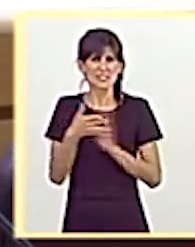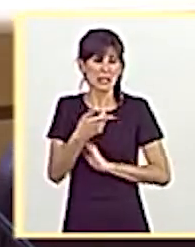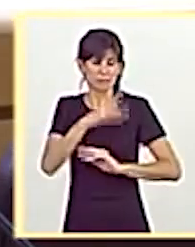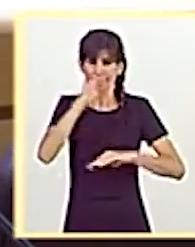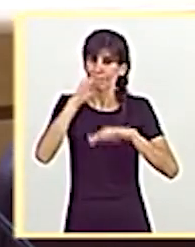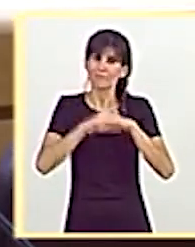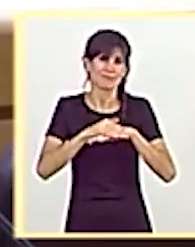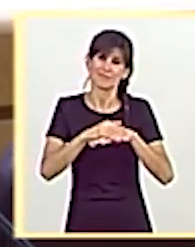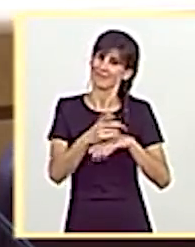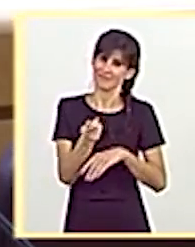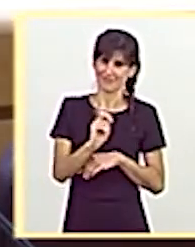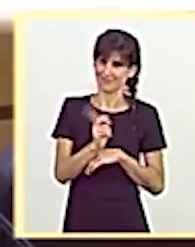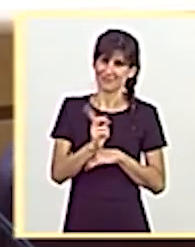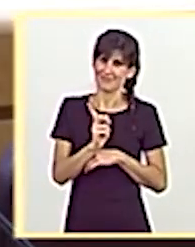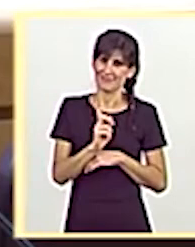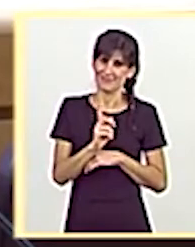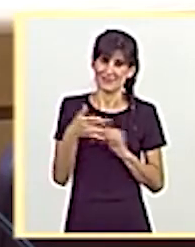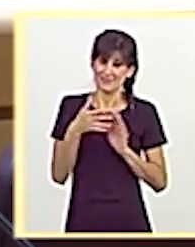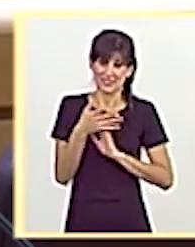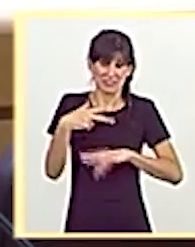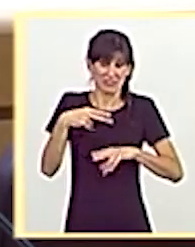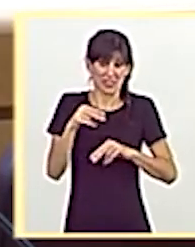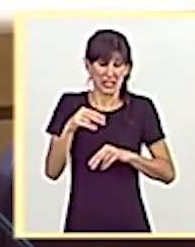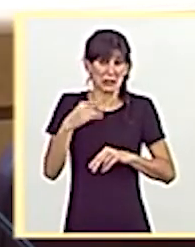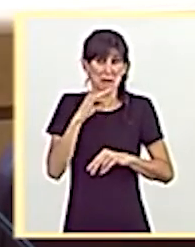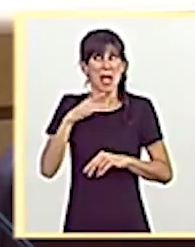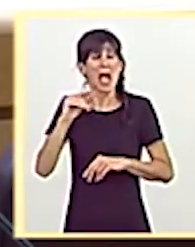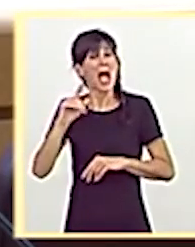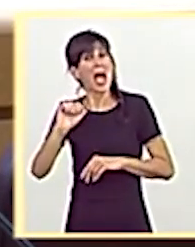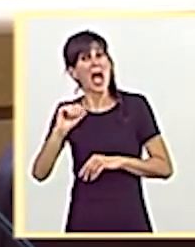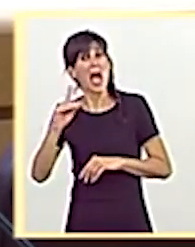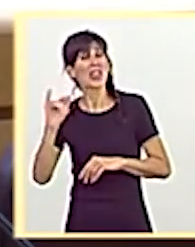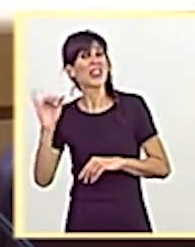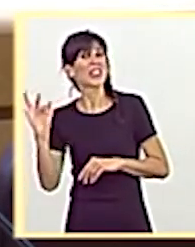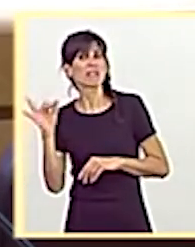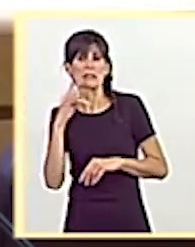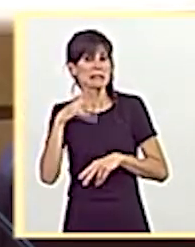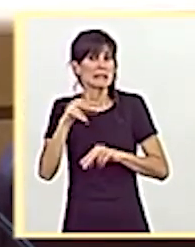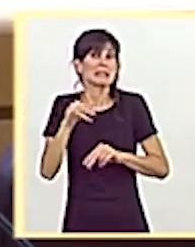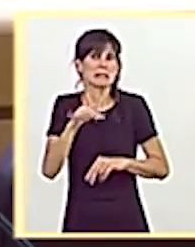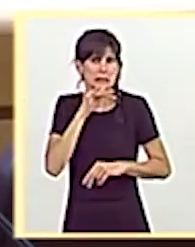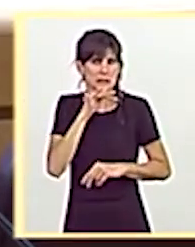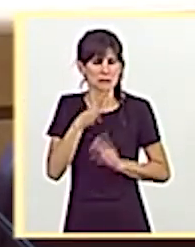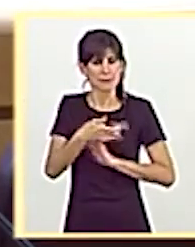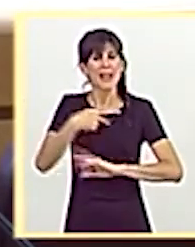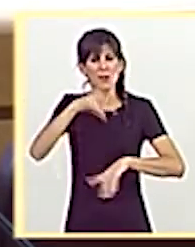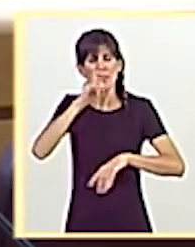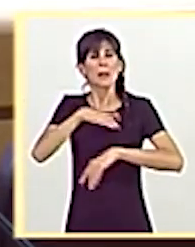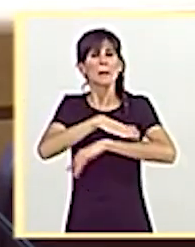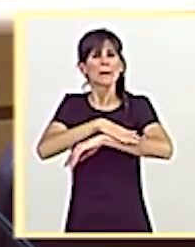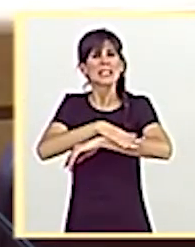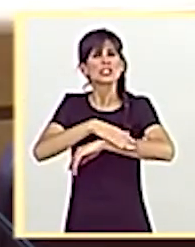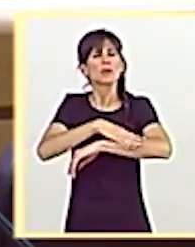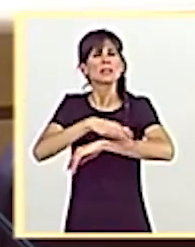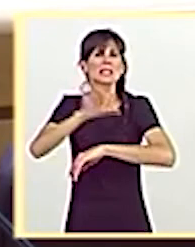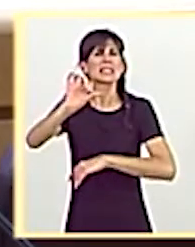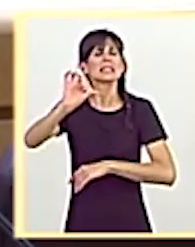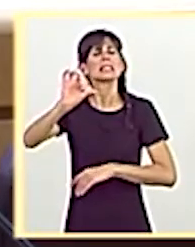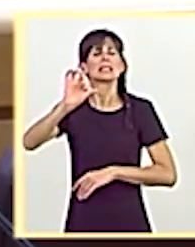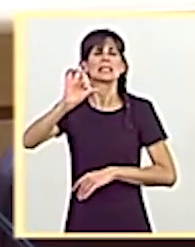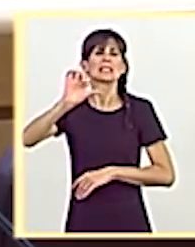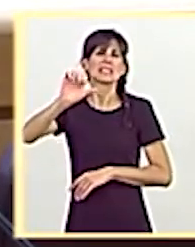cumplido y finalizado por parte de ADIF. Y recuerdo lo que dijo el señor ministro de la Serna en